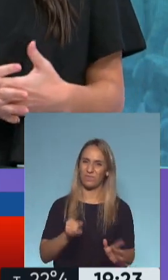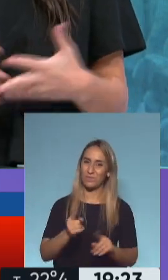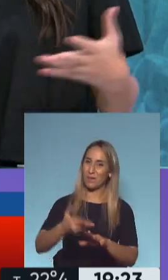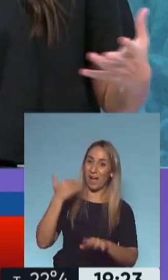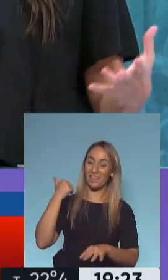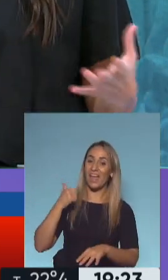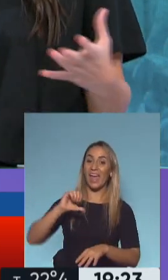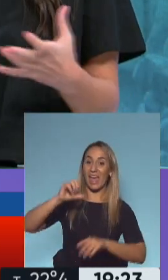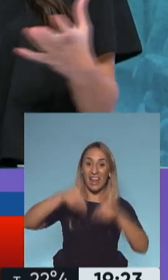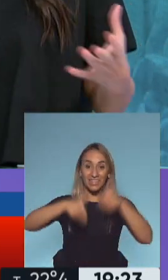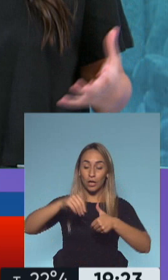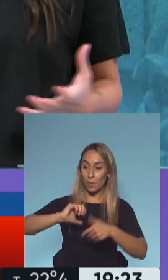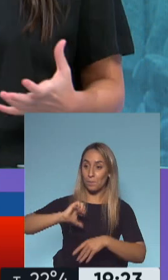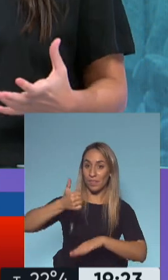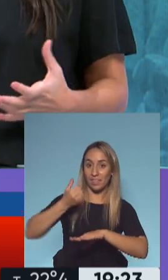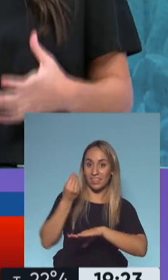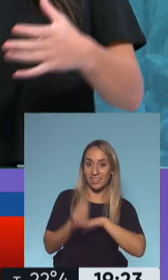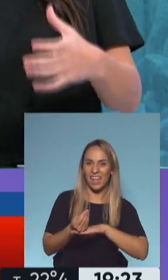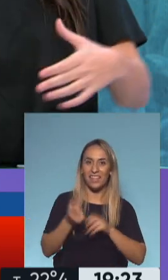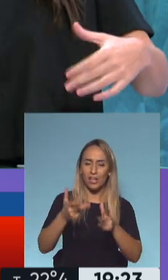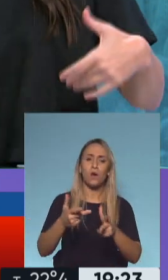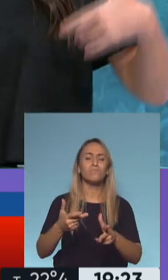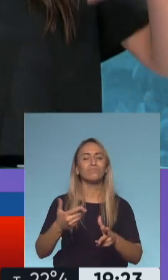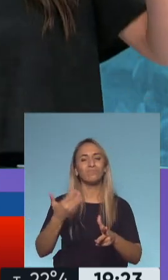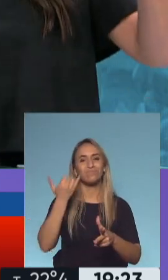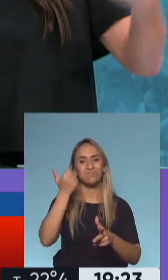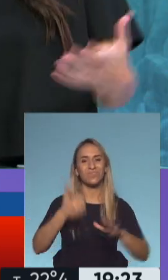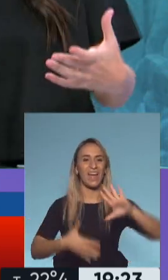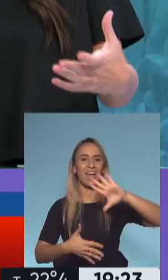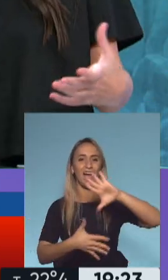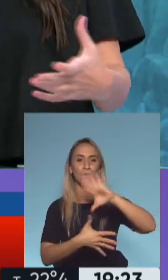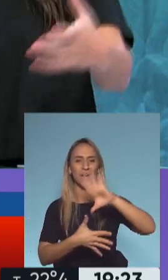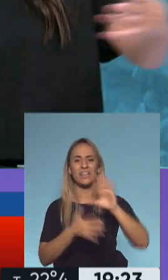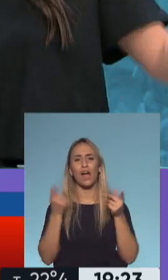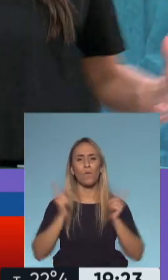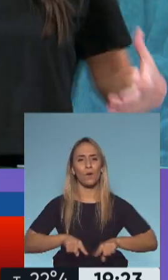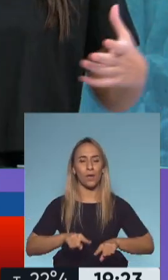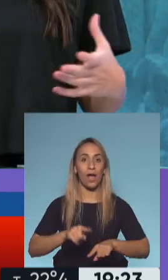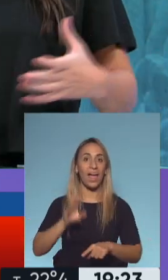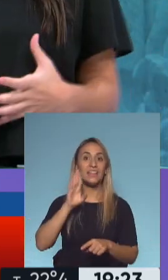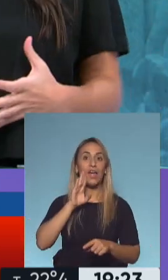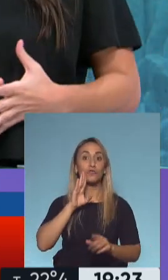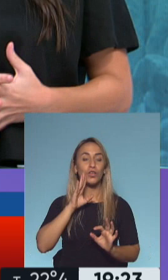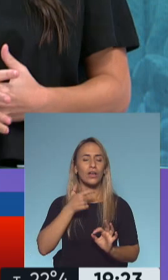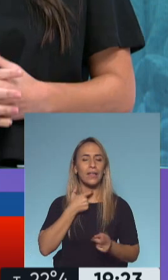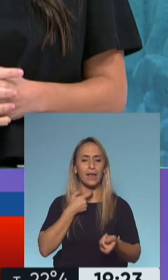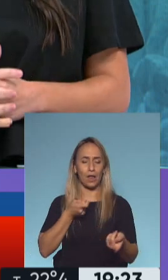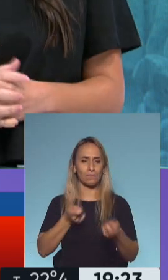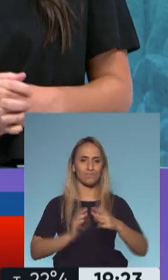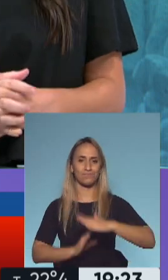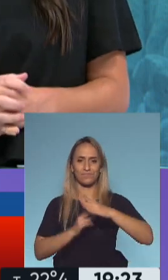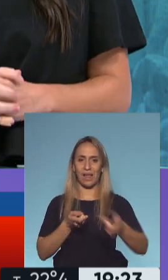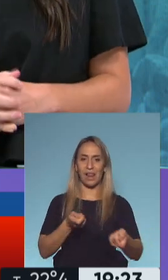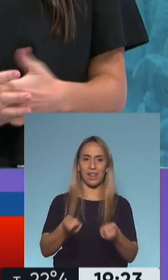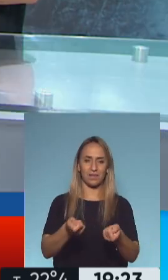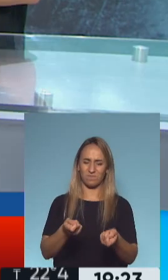las elecciones. Es un poco, hay que leerlo en esa clave, ¿no? De vuelta, un Estados Unidos que quiere liderar el Me parece la sombra de Trump, no sé por qué